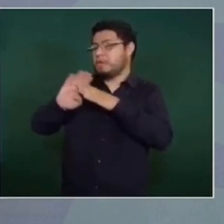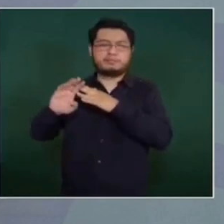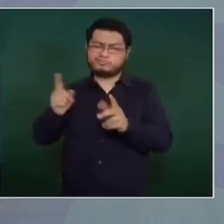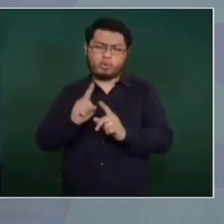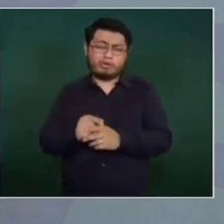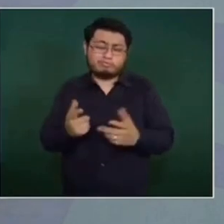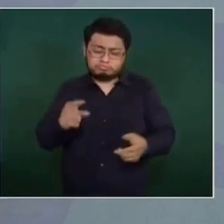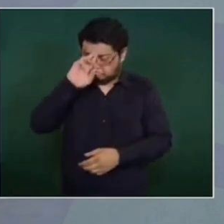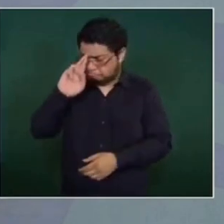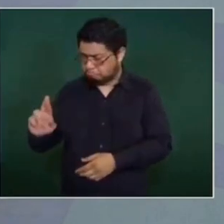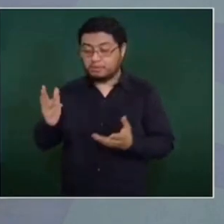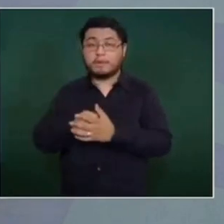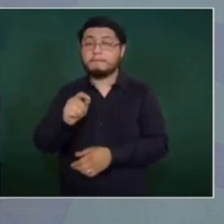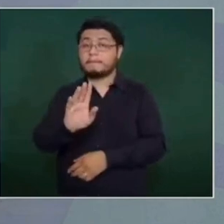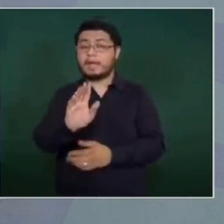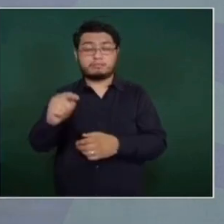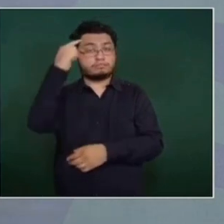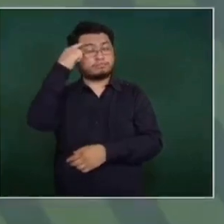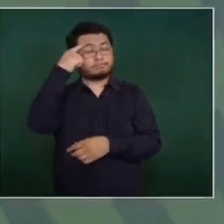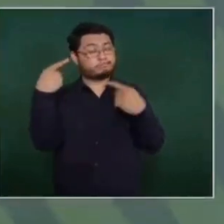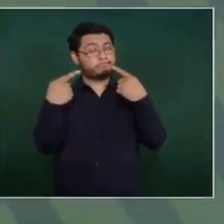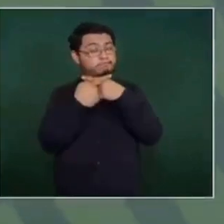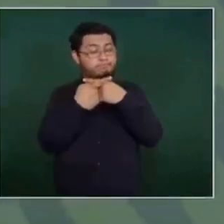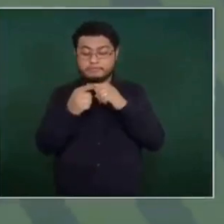Pero somos distintos.